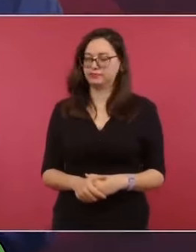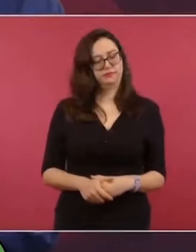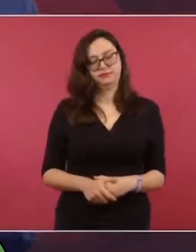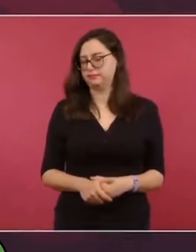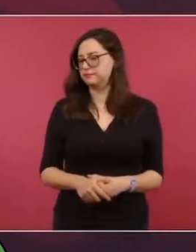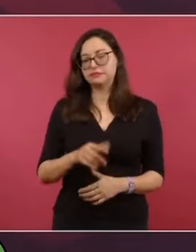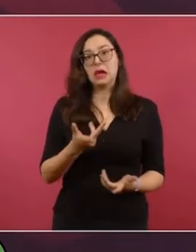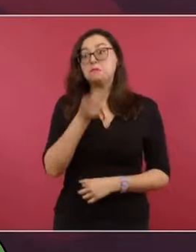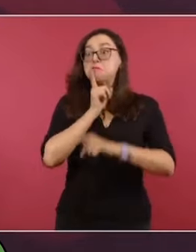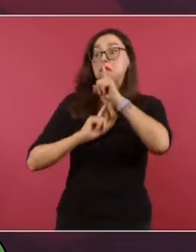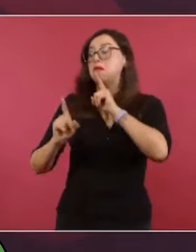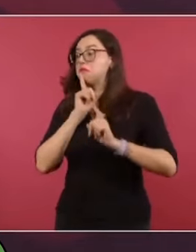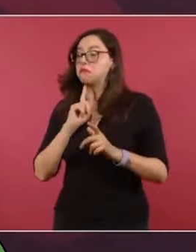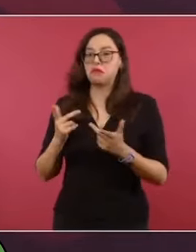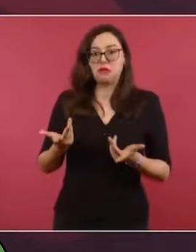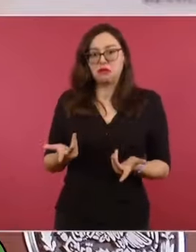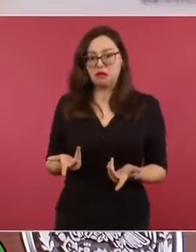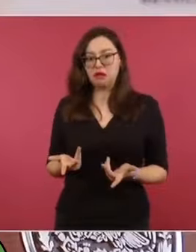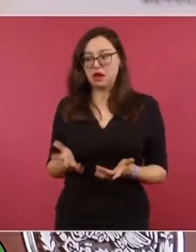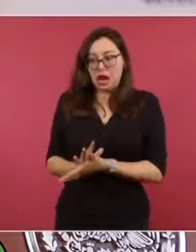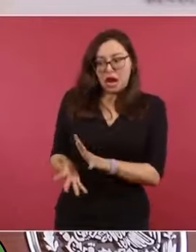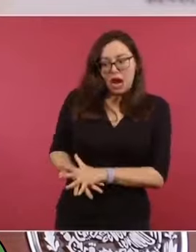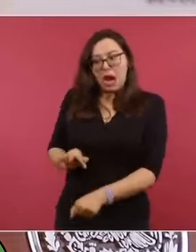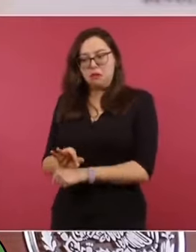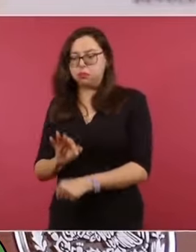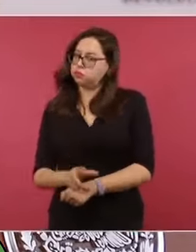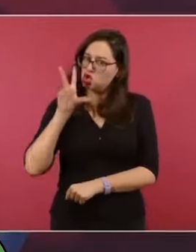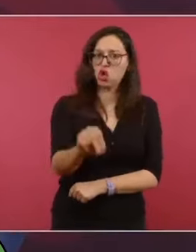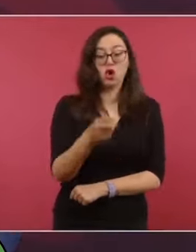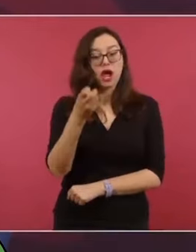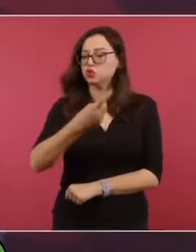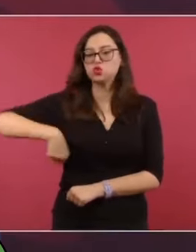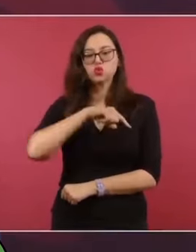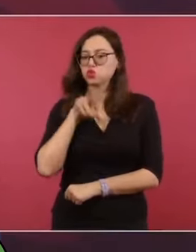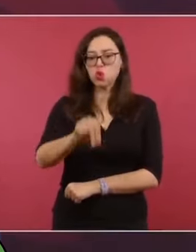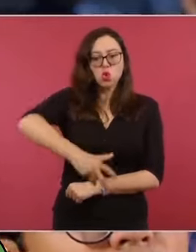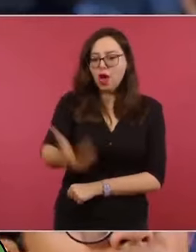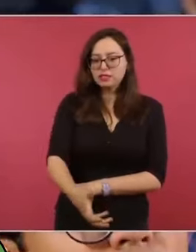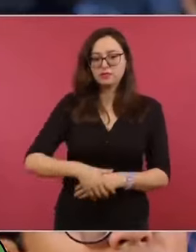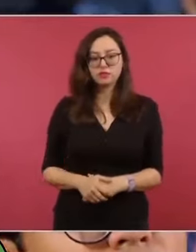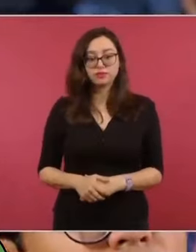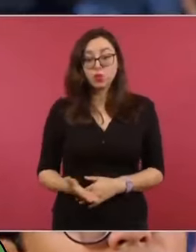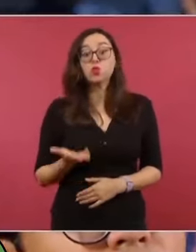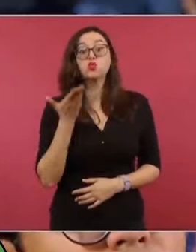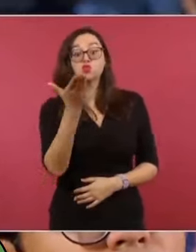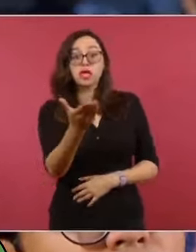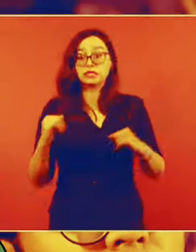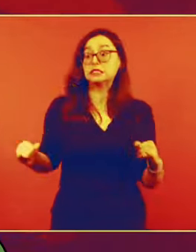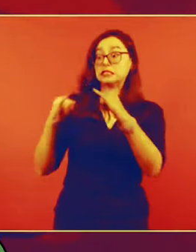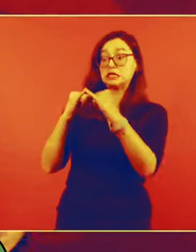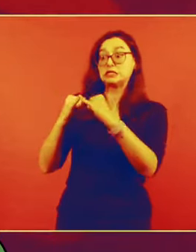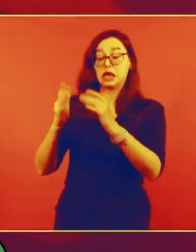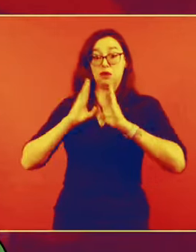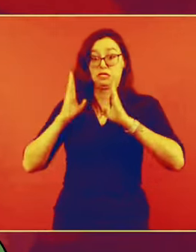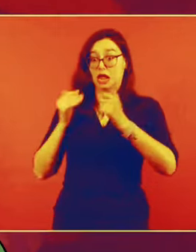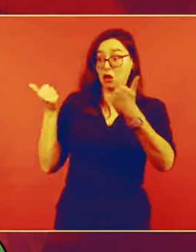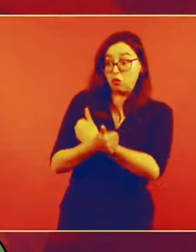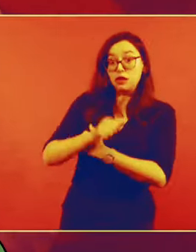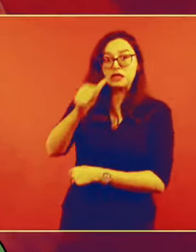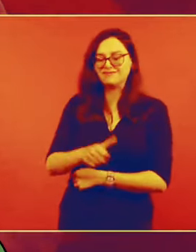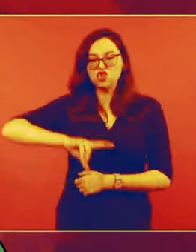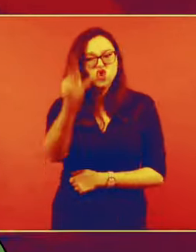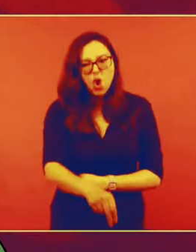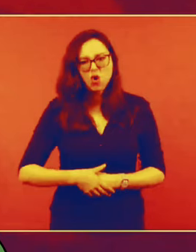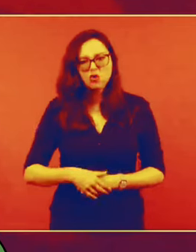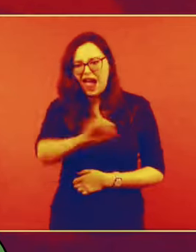uso de la mentira o de la complicidad. Eso no lo hacemos. Es decir, el comandante supremo de las fuerzas amadas, usted no encubriría una institución como el ejército. Nunca lo he hecho. Pero no solo con el